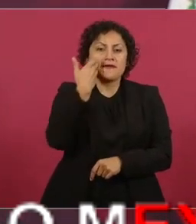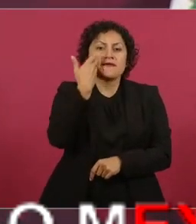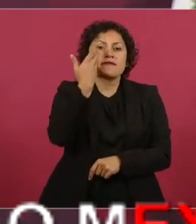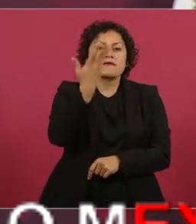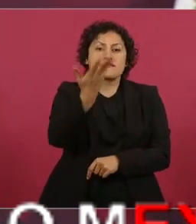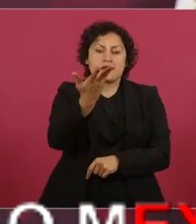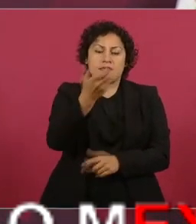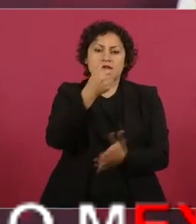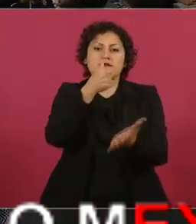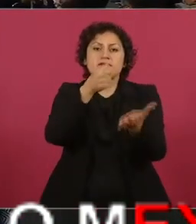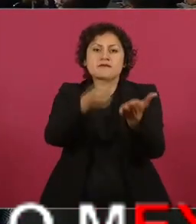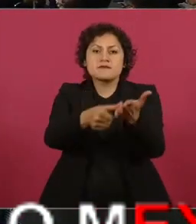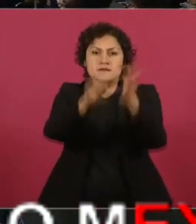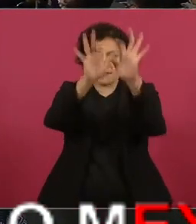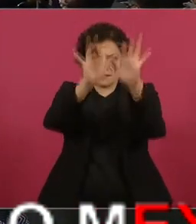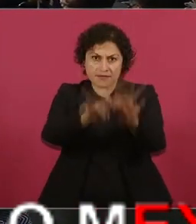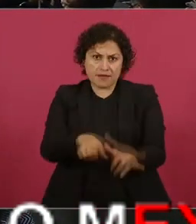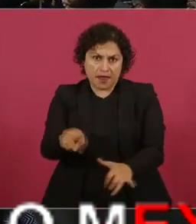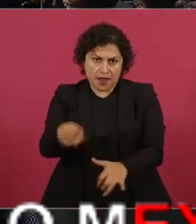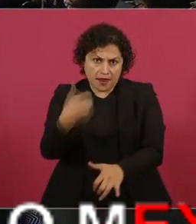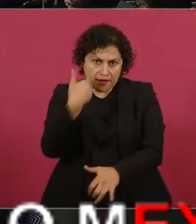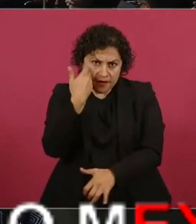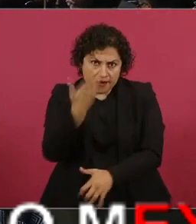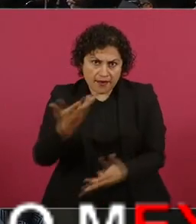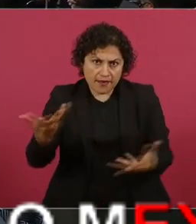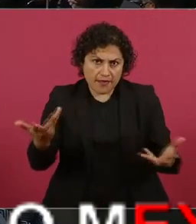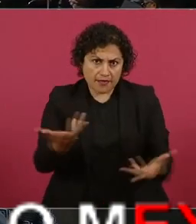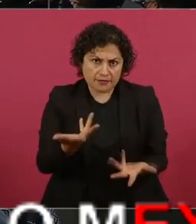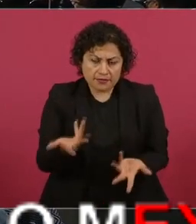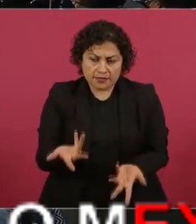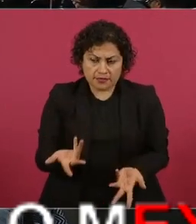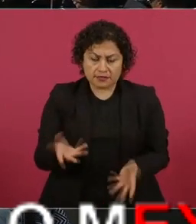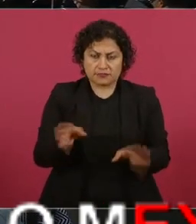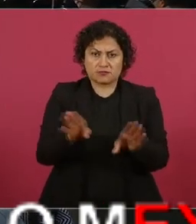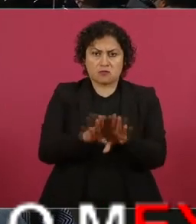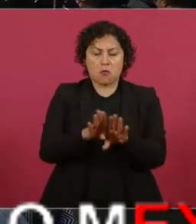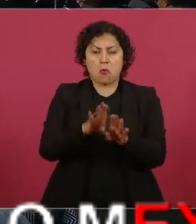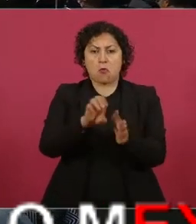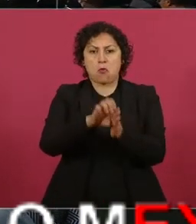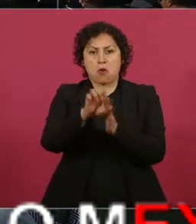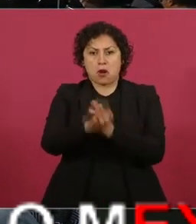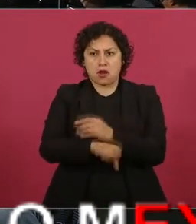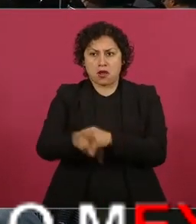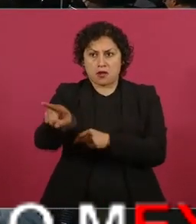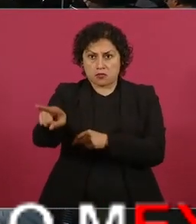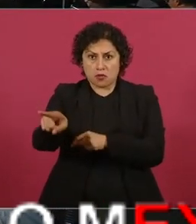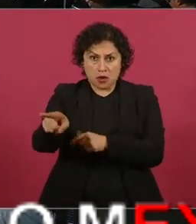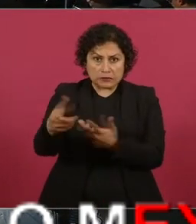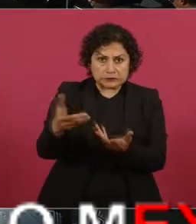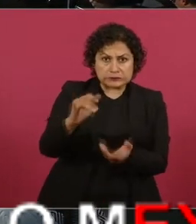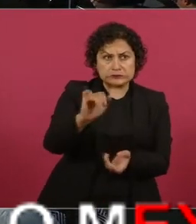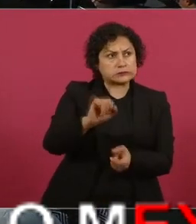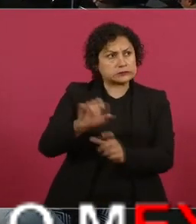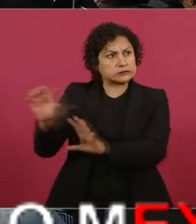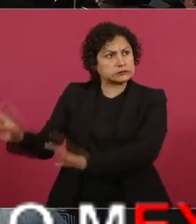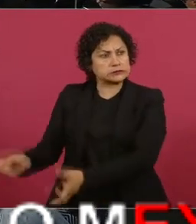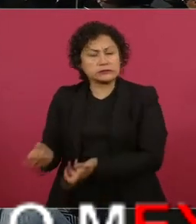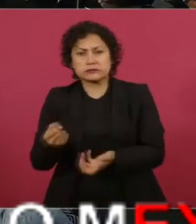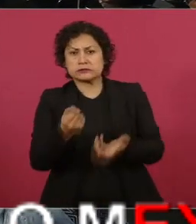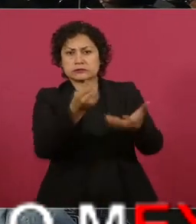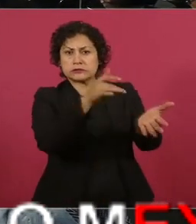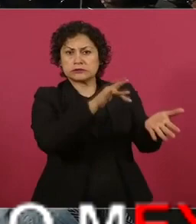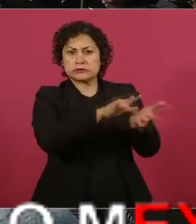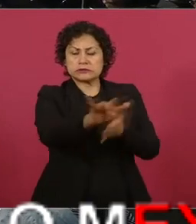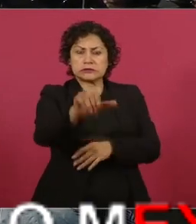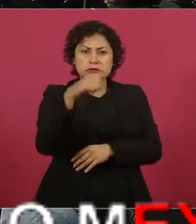hacer algo, buscar una salida, entregar estos recursos para los damnificados.